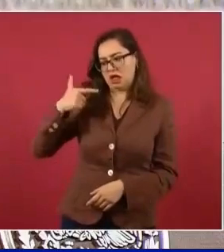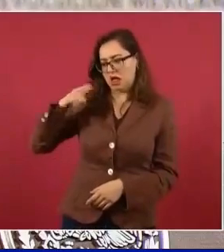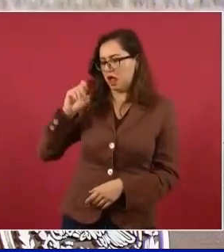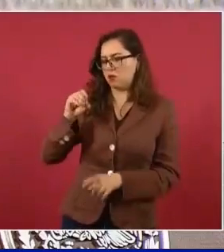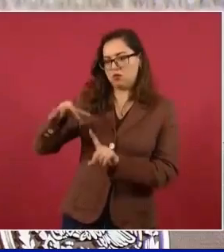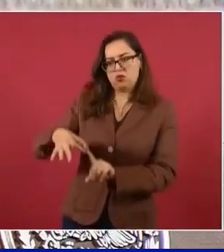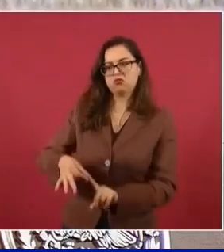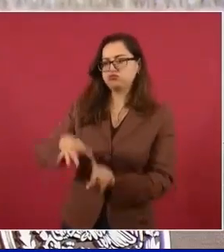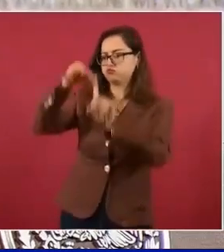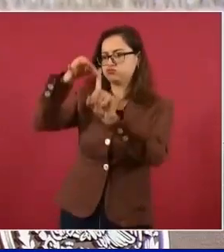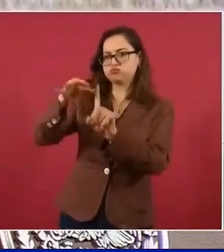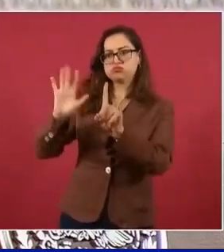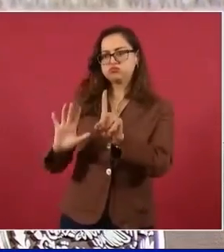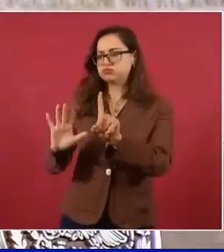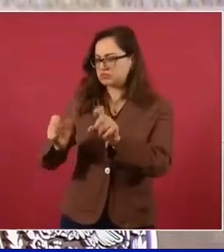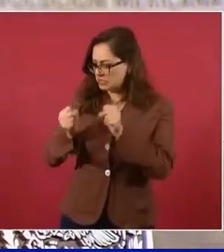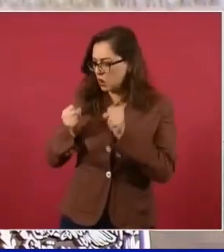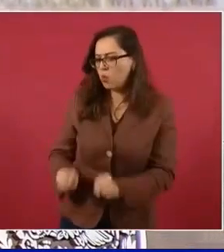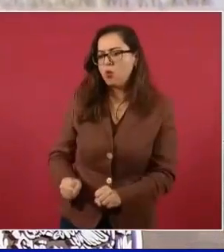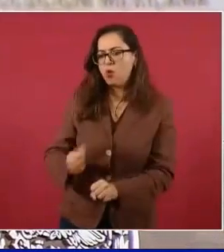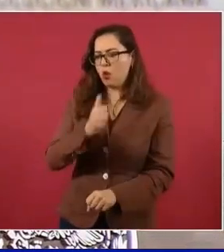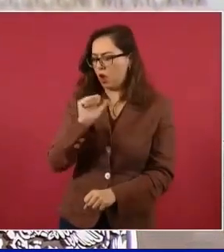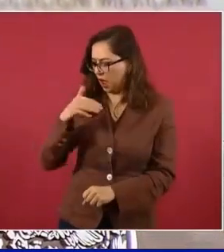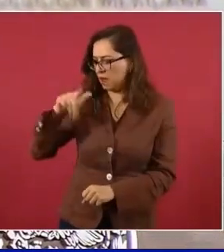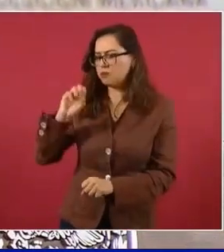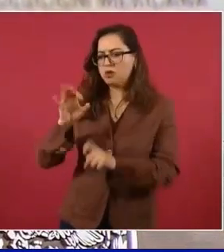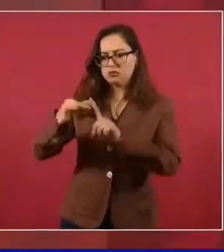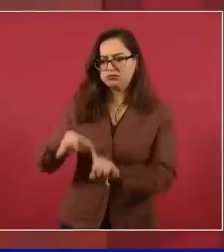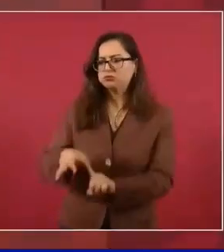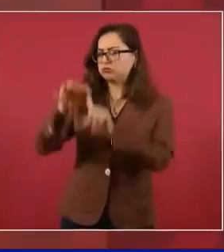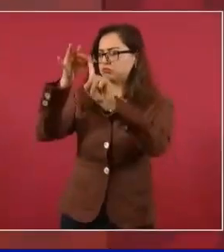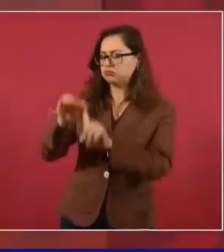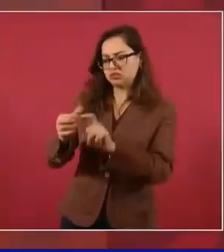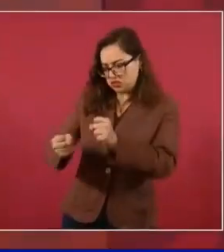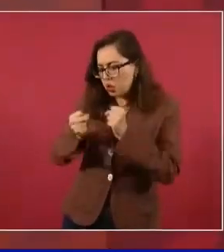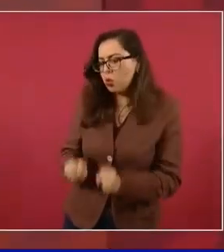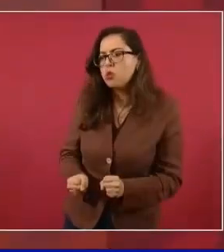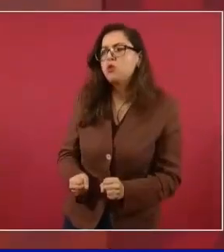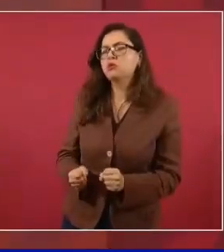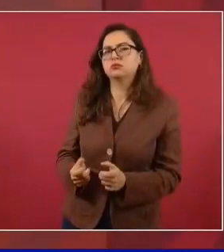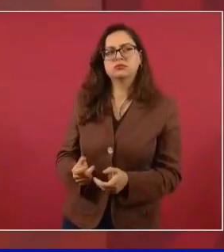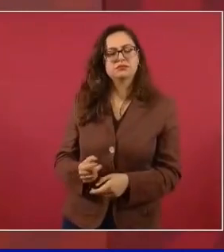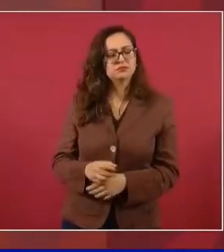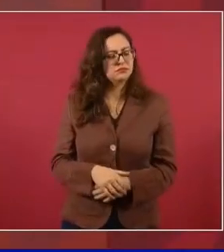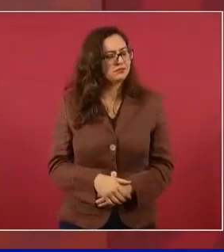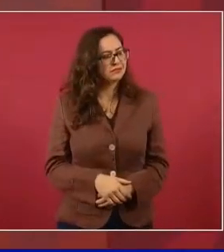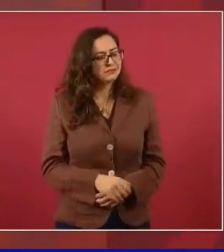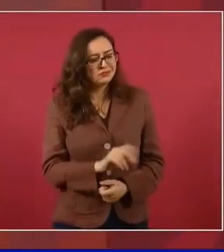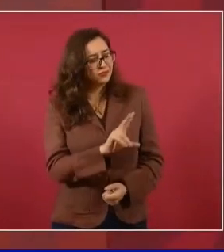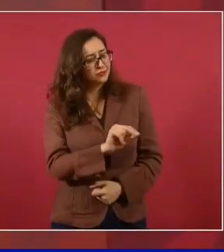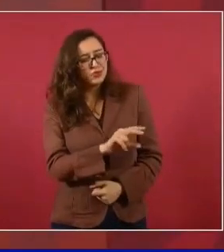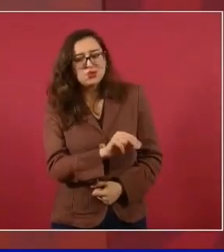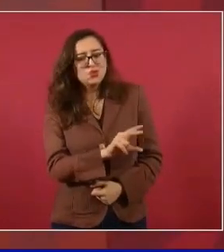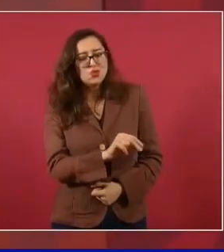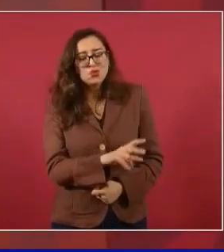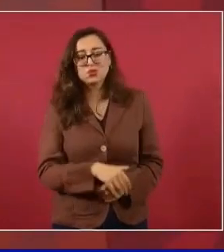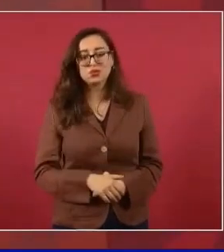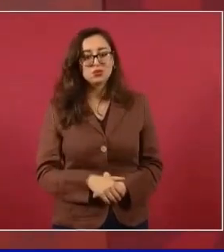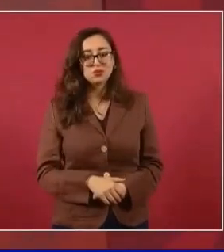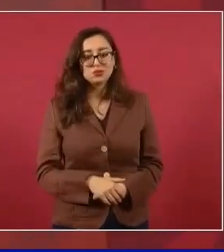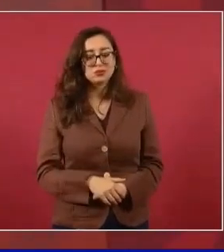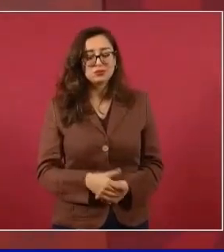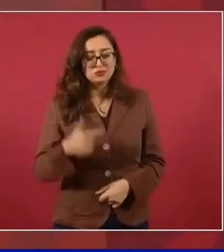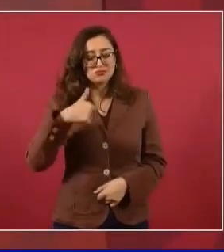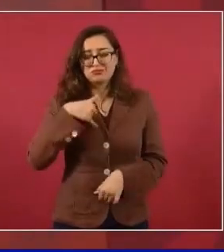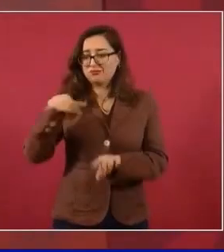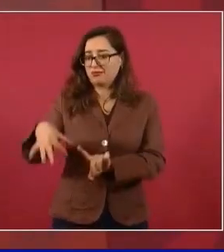sucesor o sucesora. No, ya no